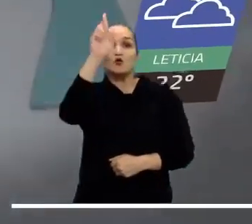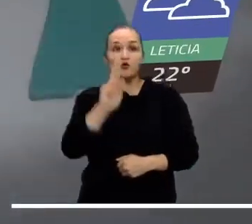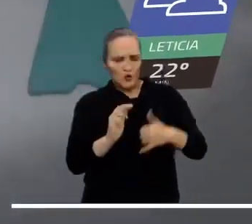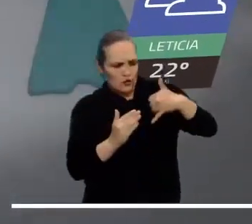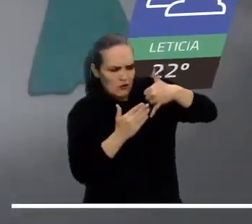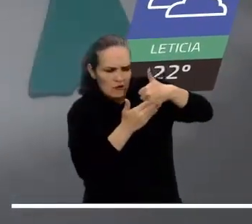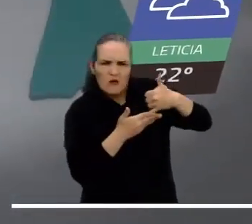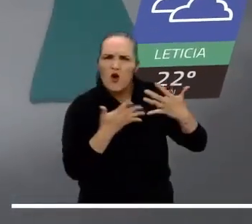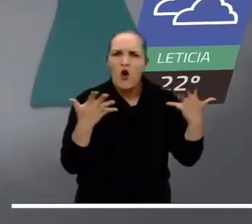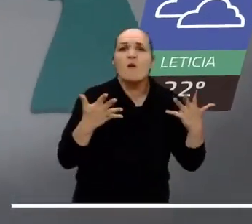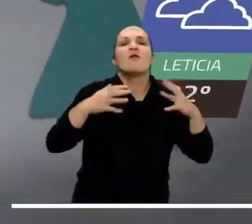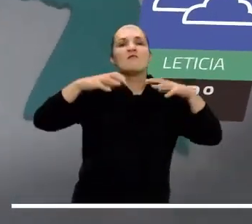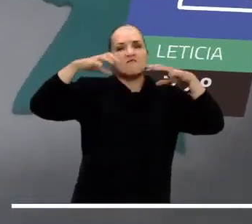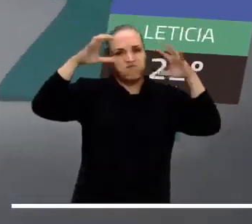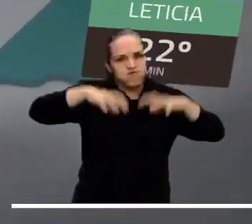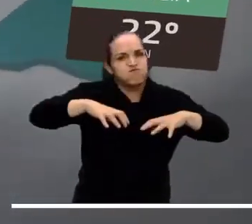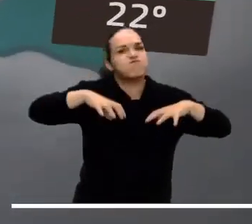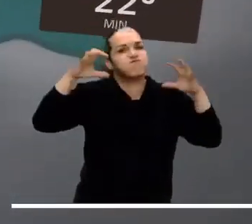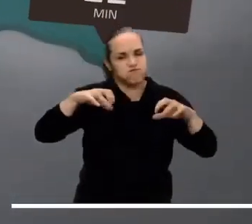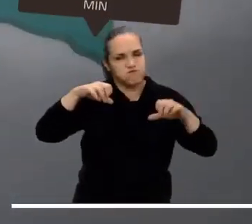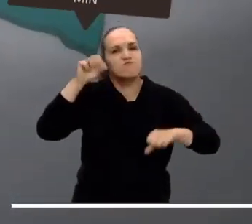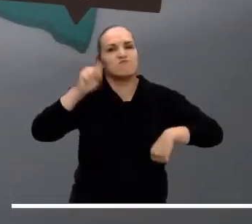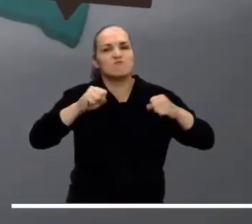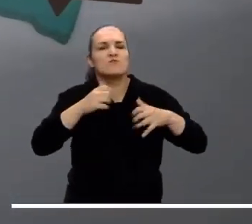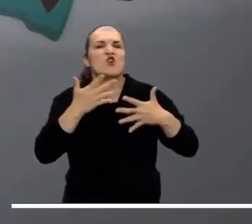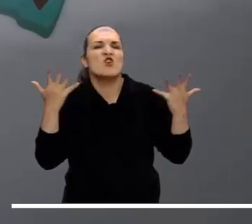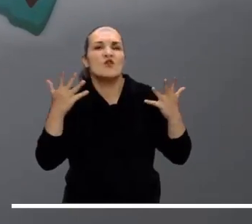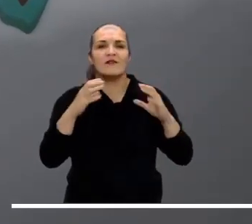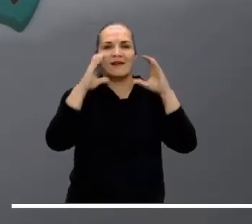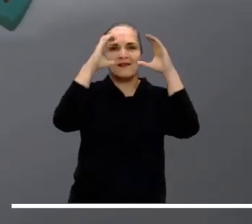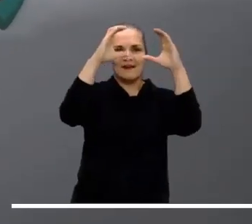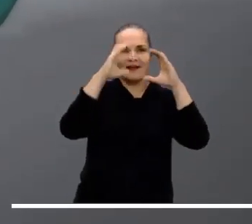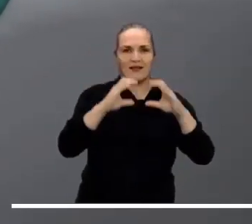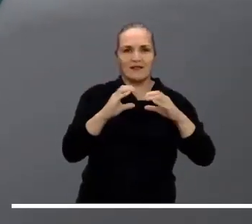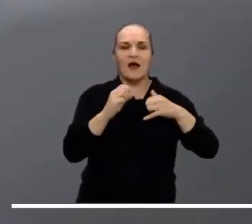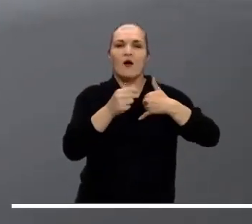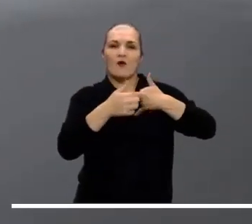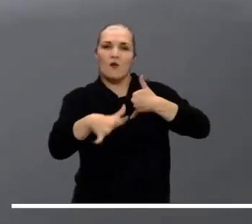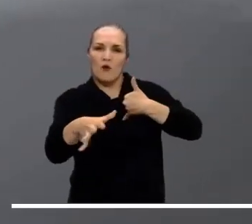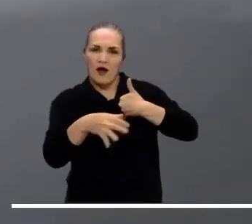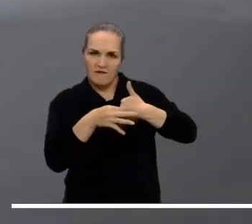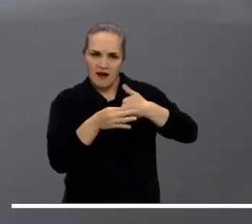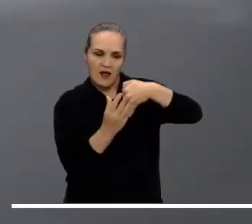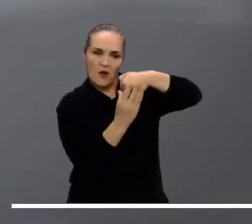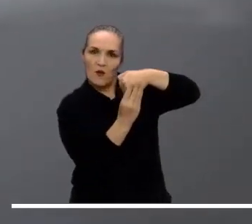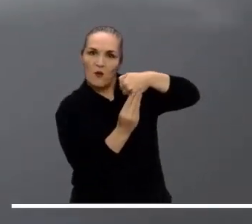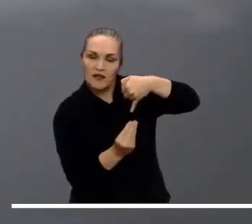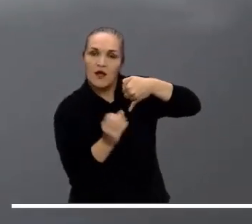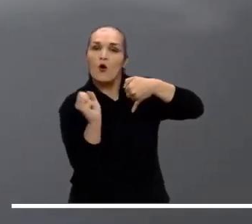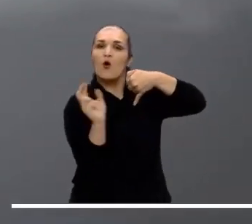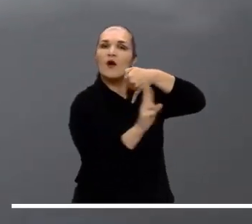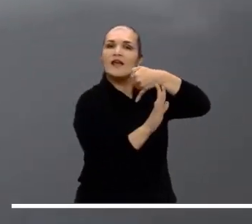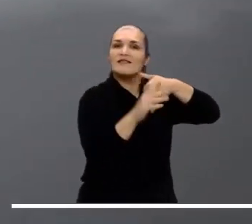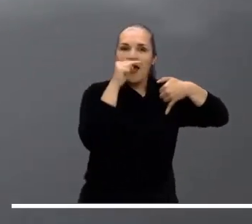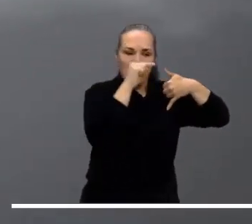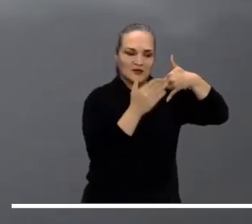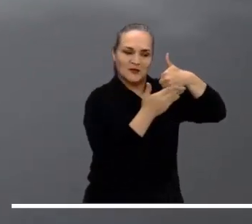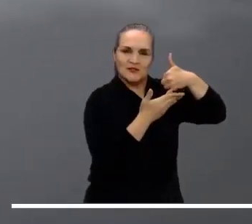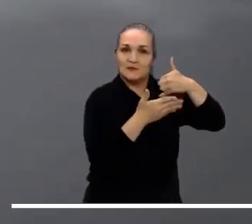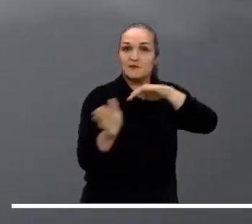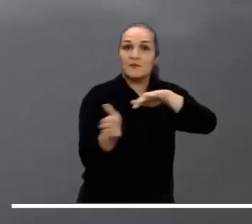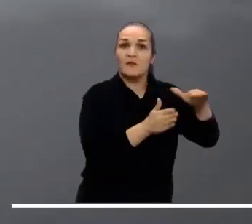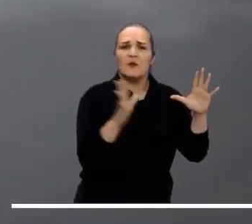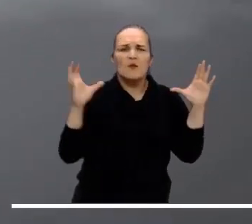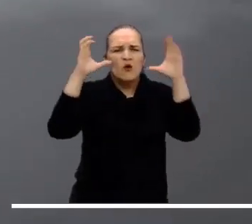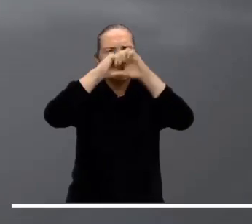Meta. El sur del país se despide con alta probabilidad de precipitaciones en zonas de Caquetá, Guaviare, Guainía y Oriente